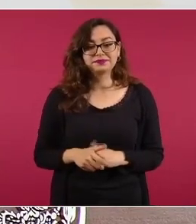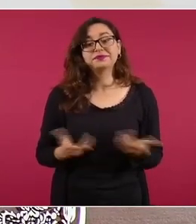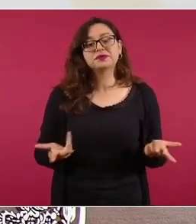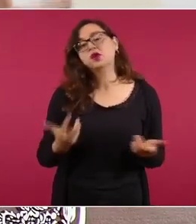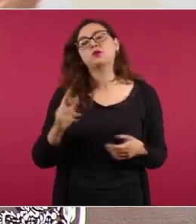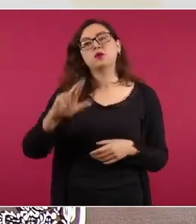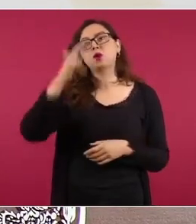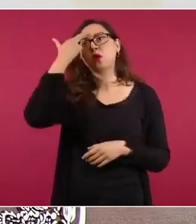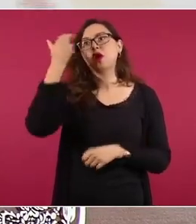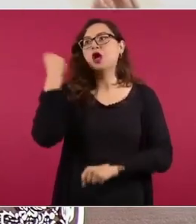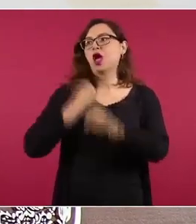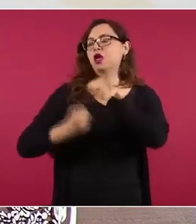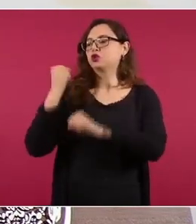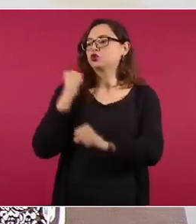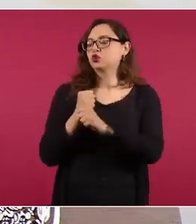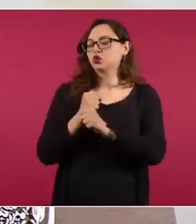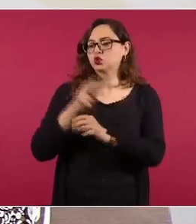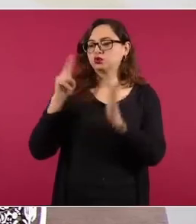muchos